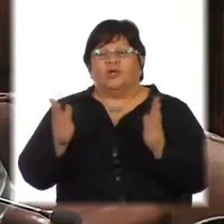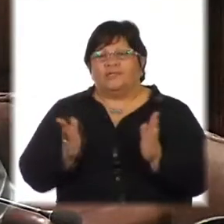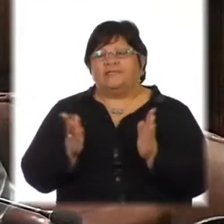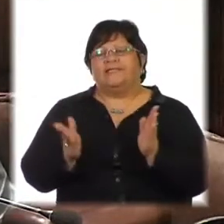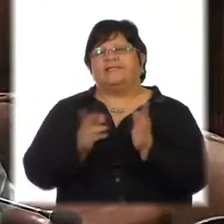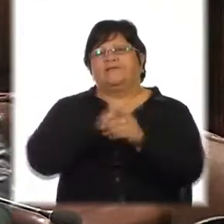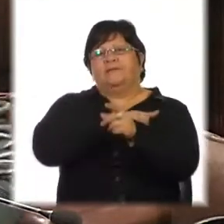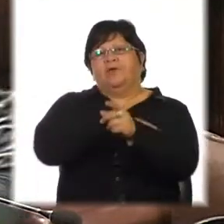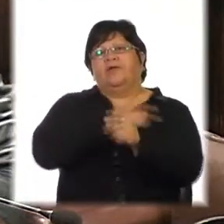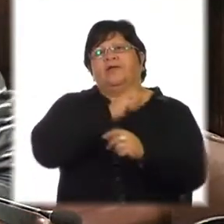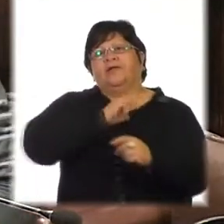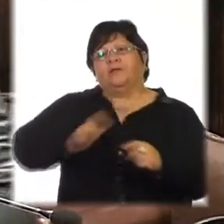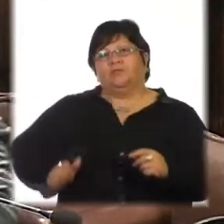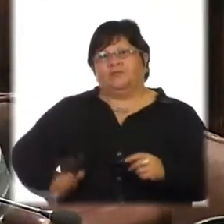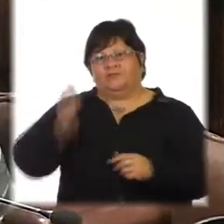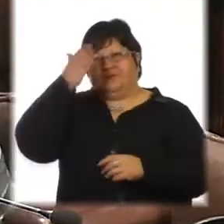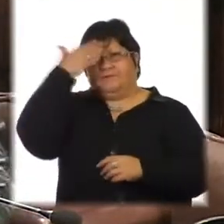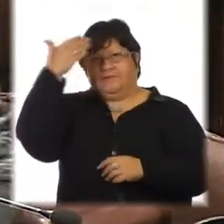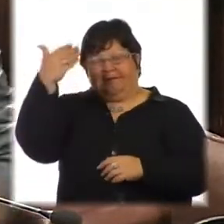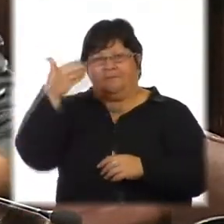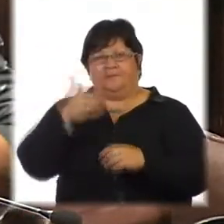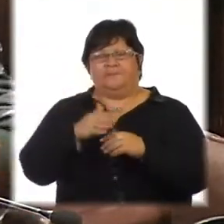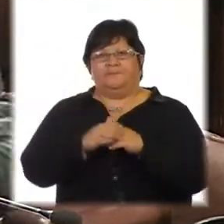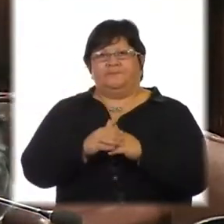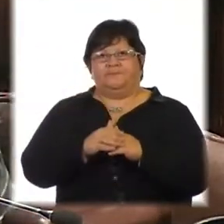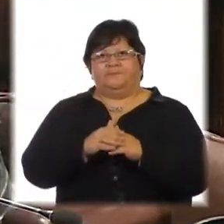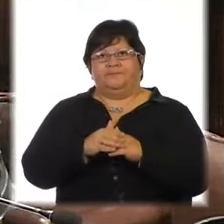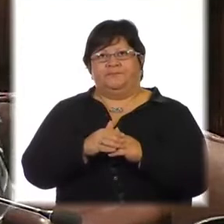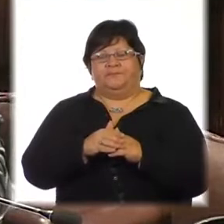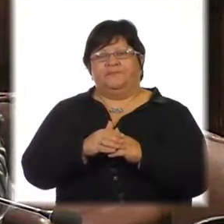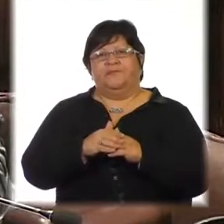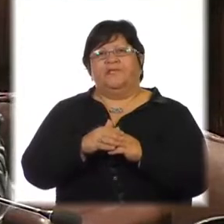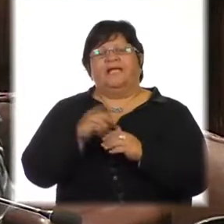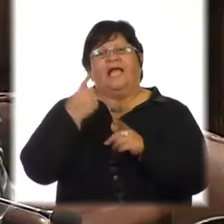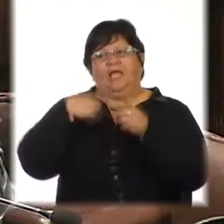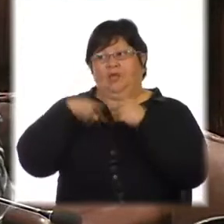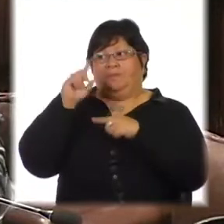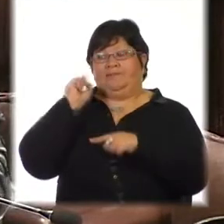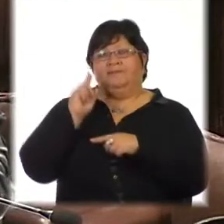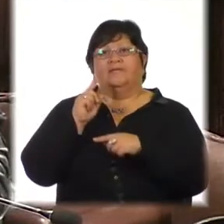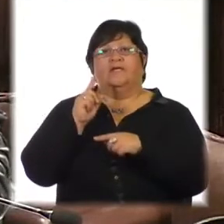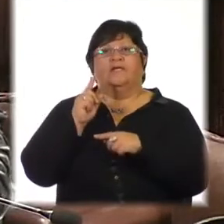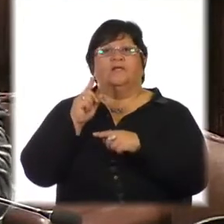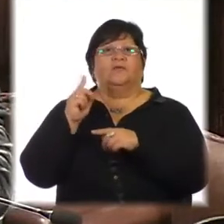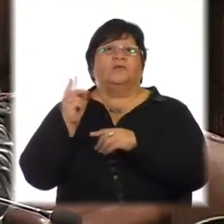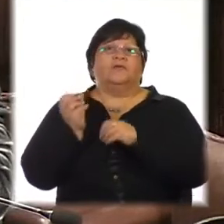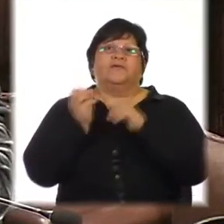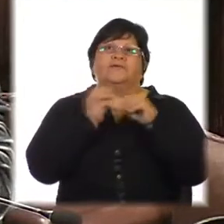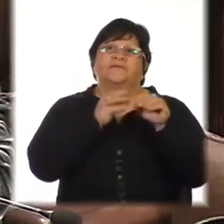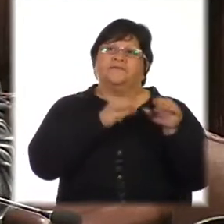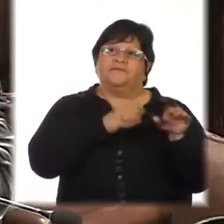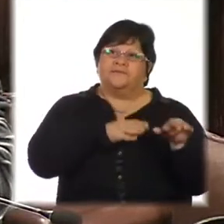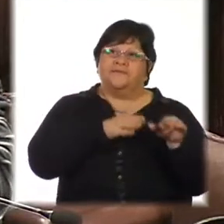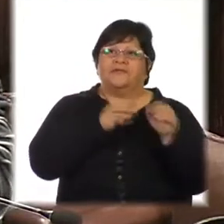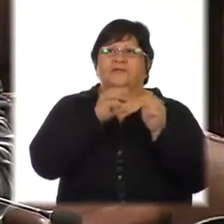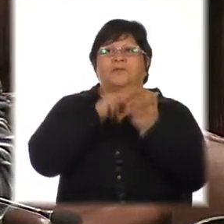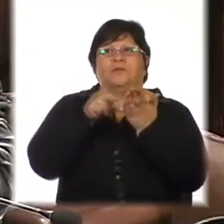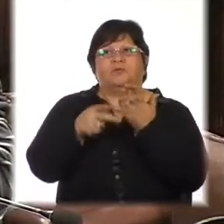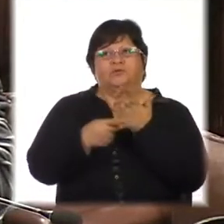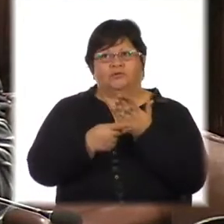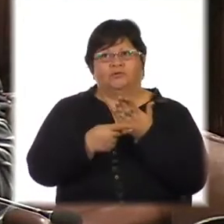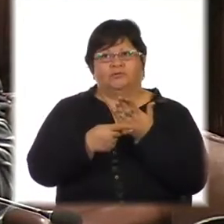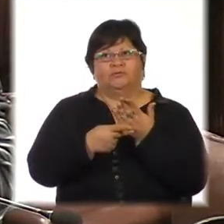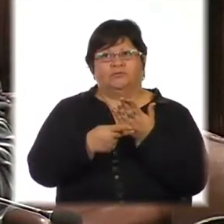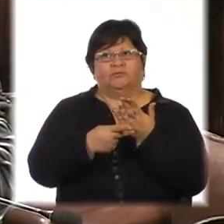del Frente Amplio. En mayo del año pasado fue enviado este proyecto con la